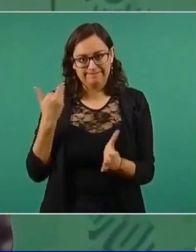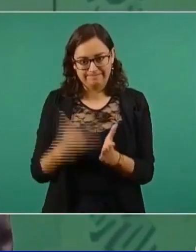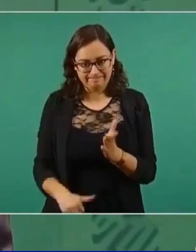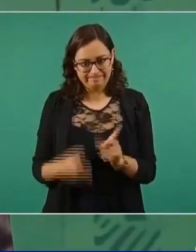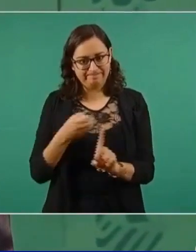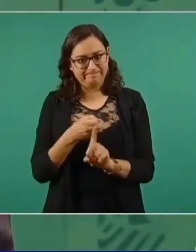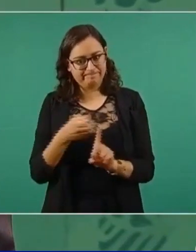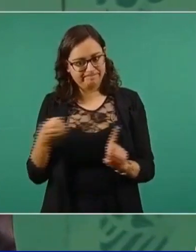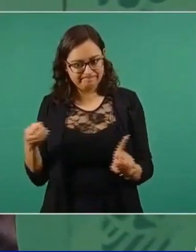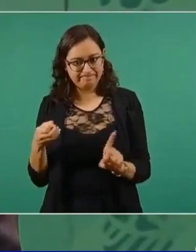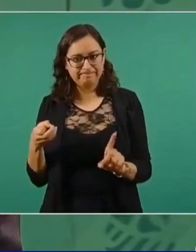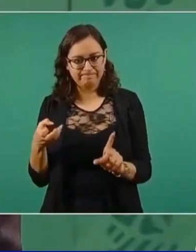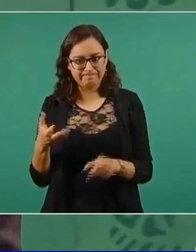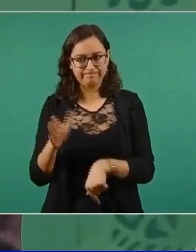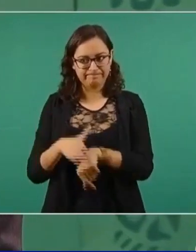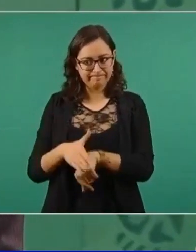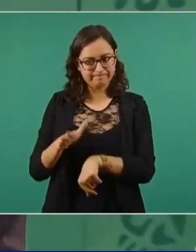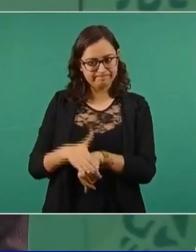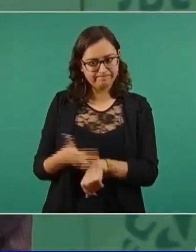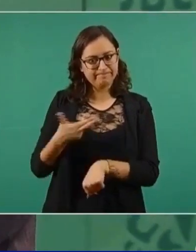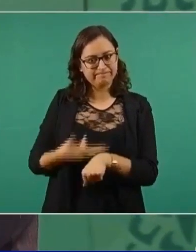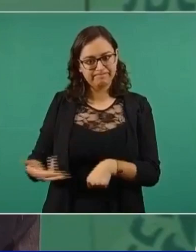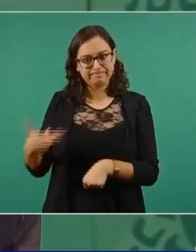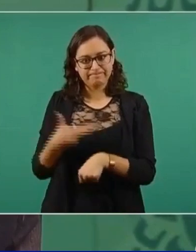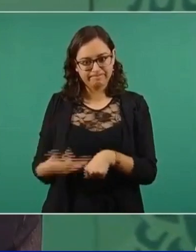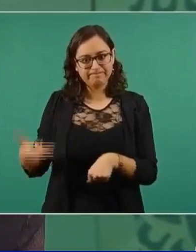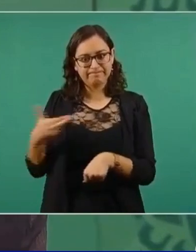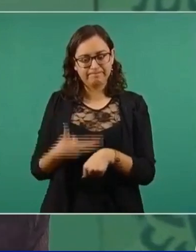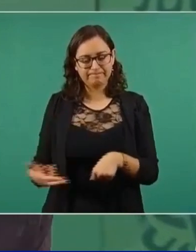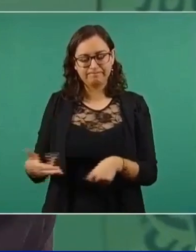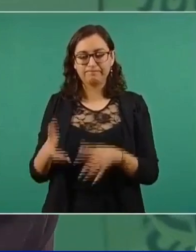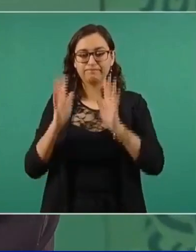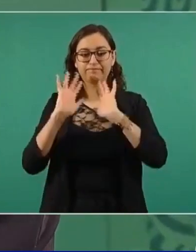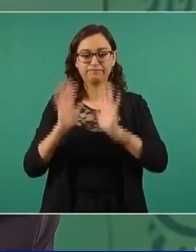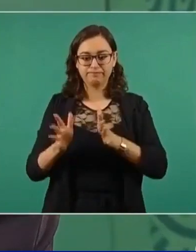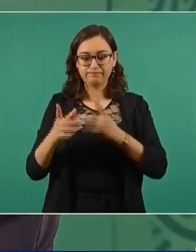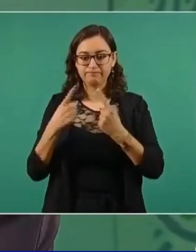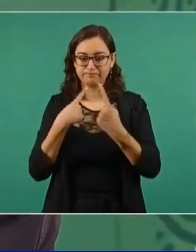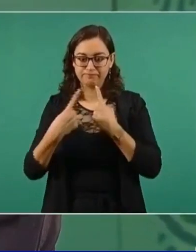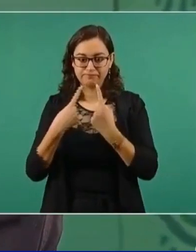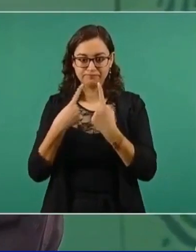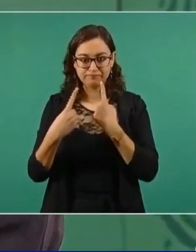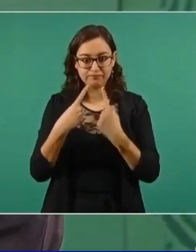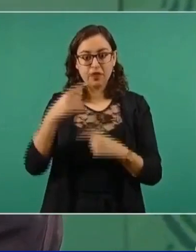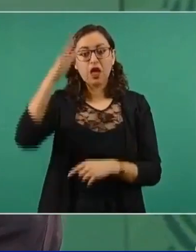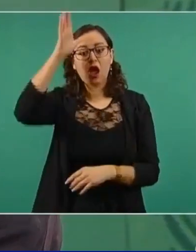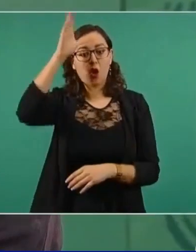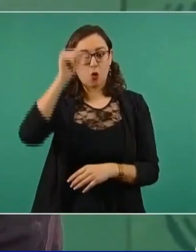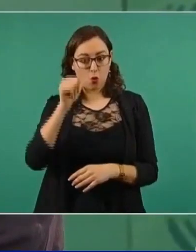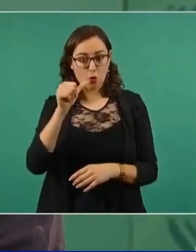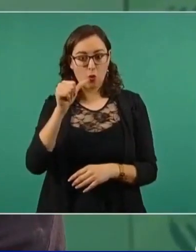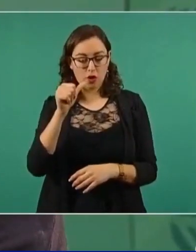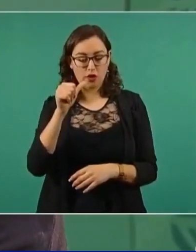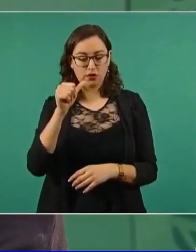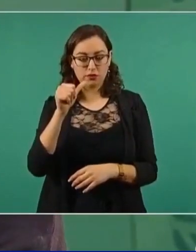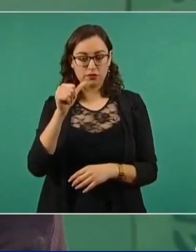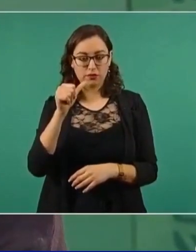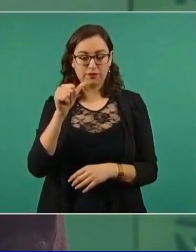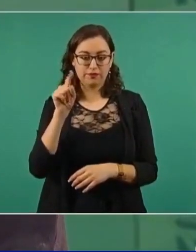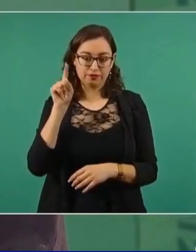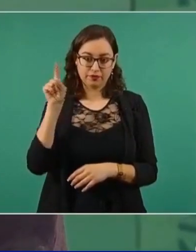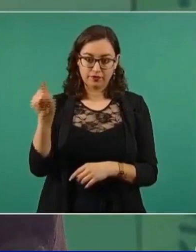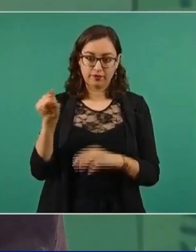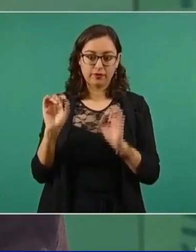Y se tomó el acuerdo de que se trasladara a